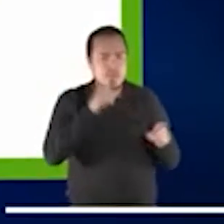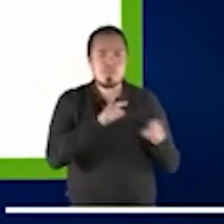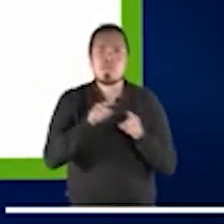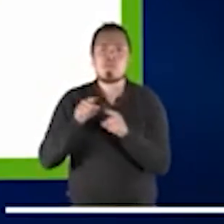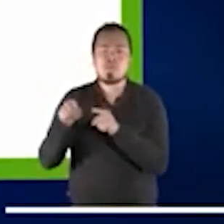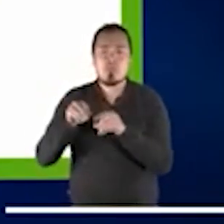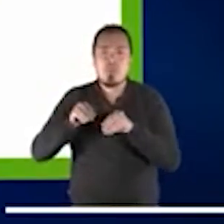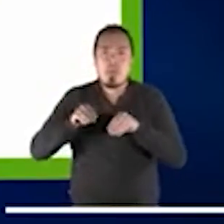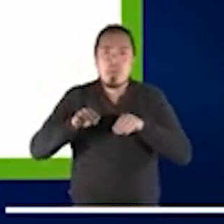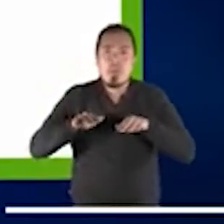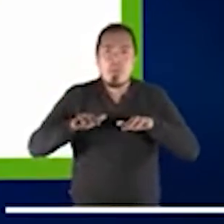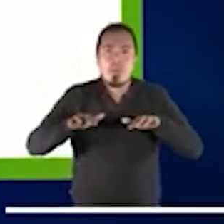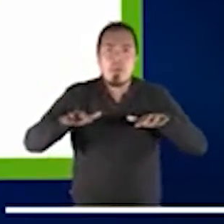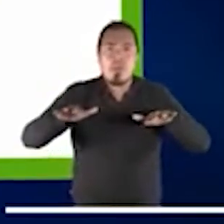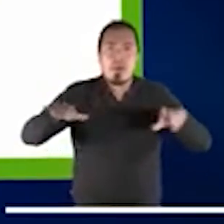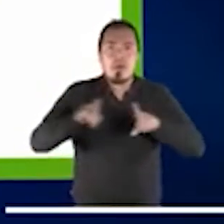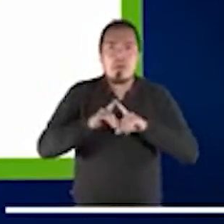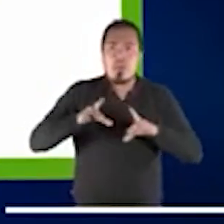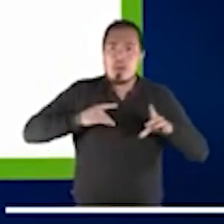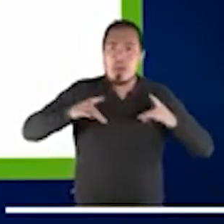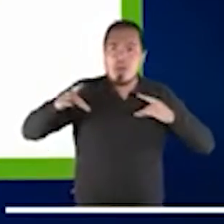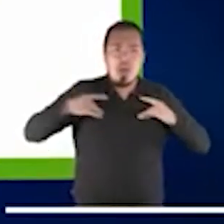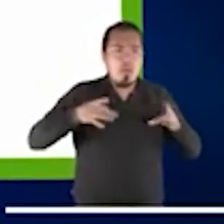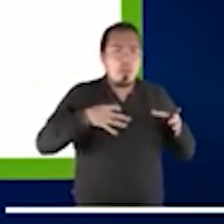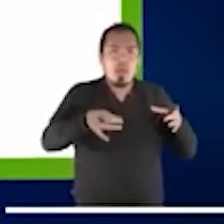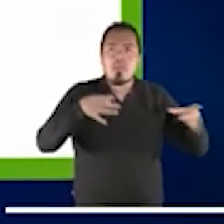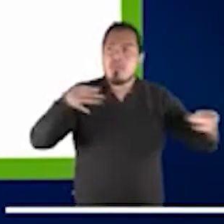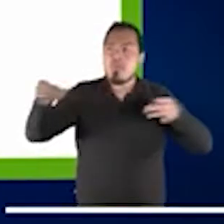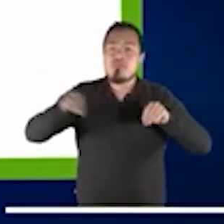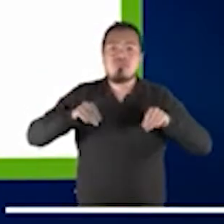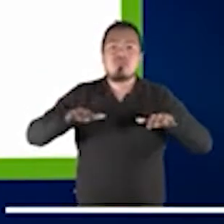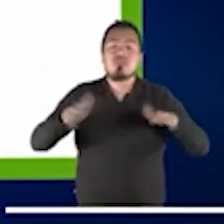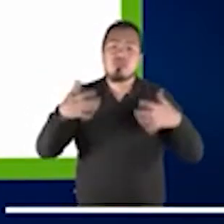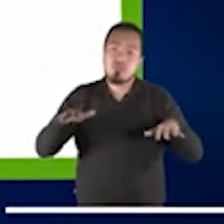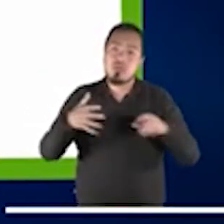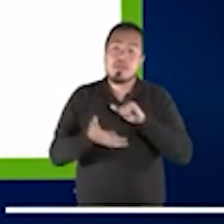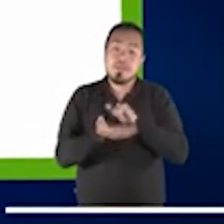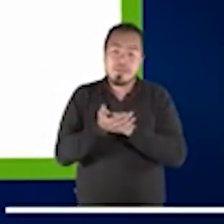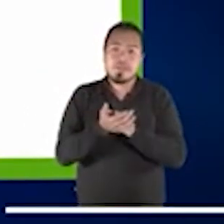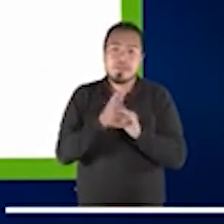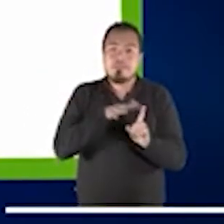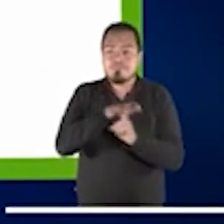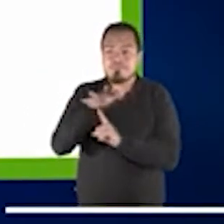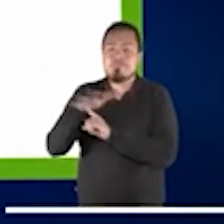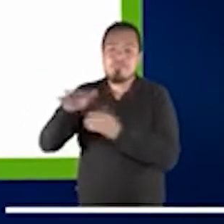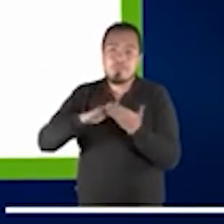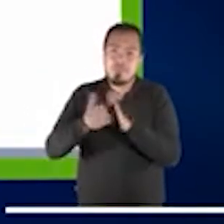contagión y que puede poner en peligro la comunidad.